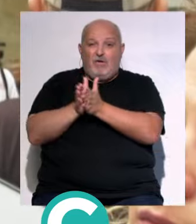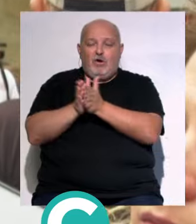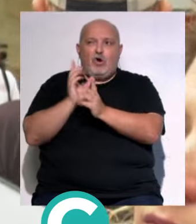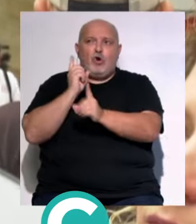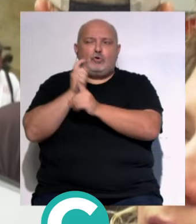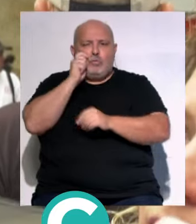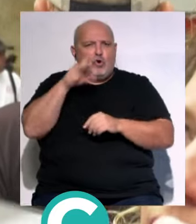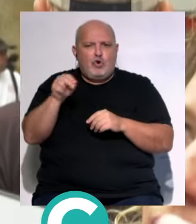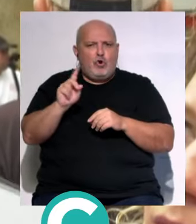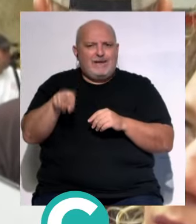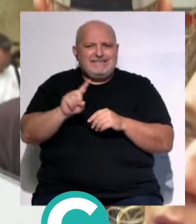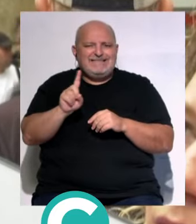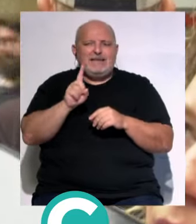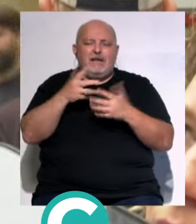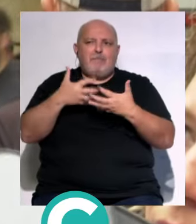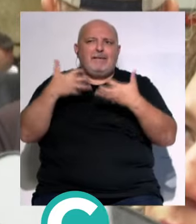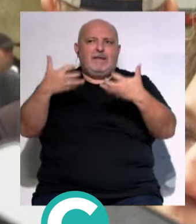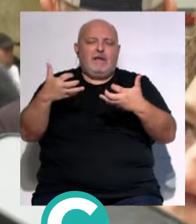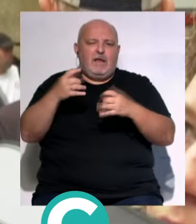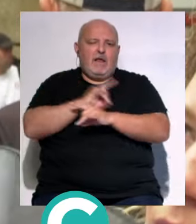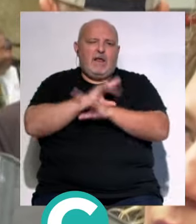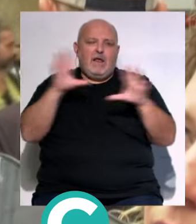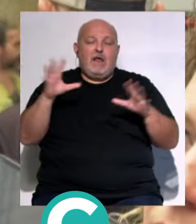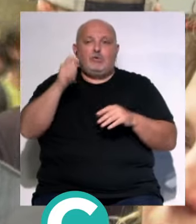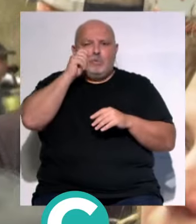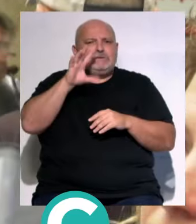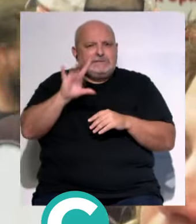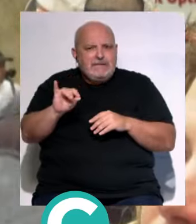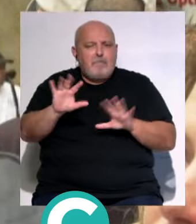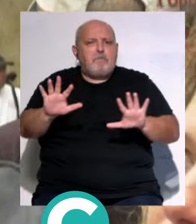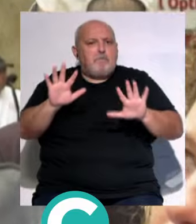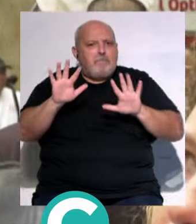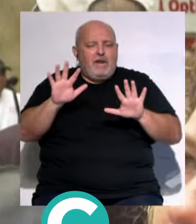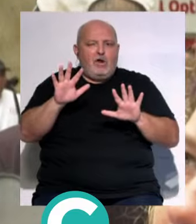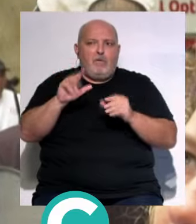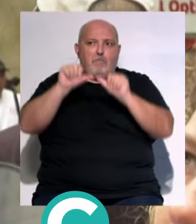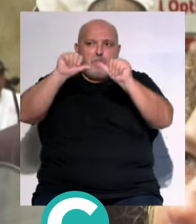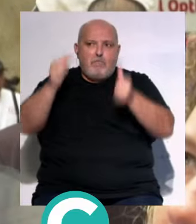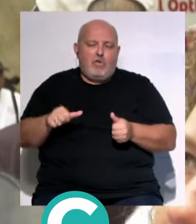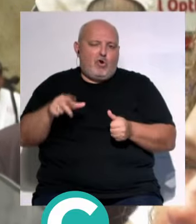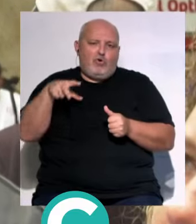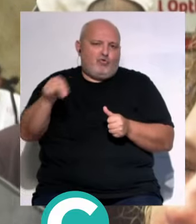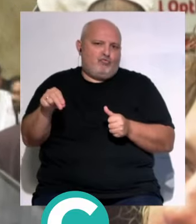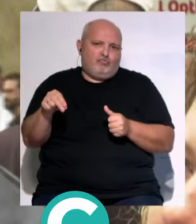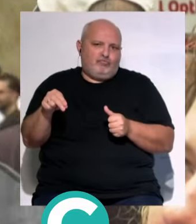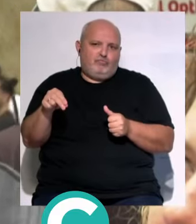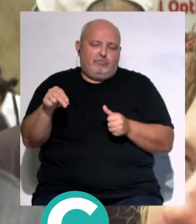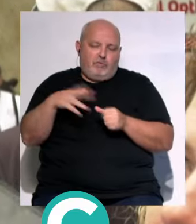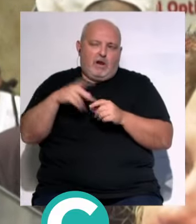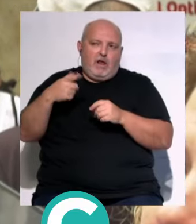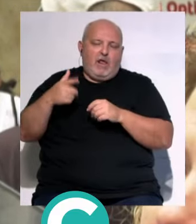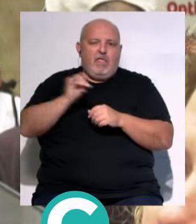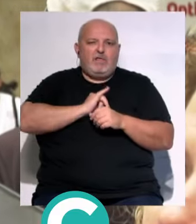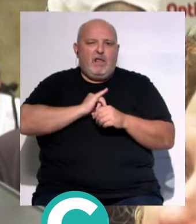contra del turismo... ...en lo que es el mensaje es bien claro... ...turismo sí, pero a este modelo turístico... ...no porque la verdad que está acabando con la